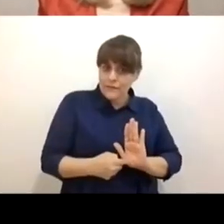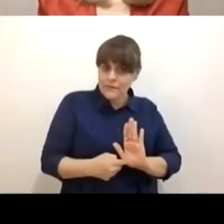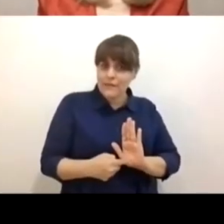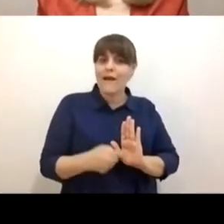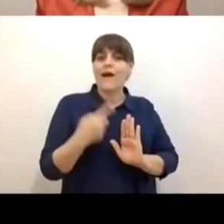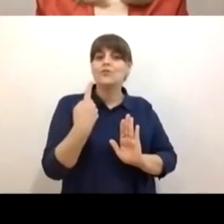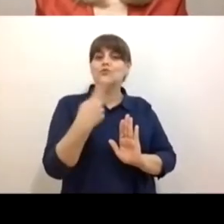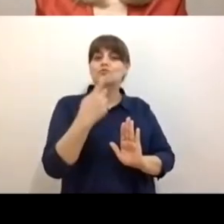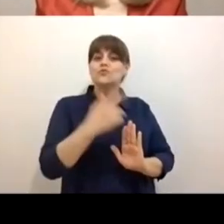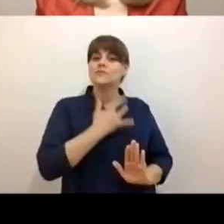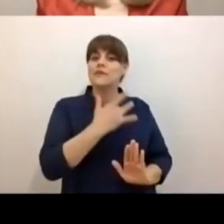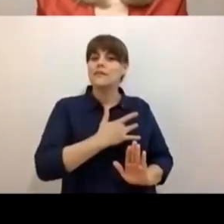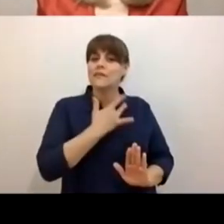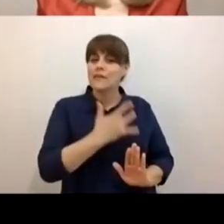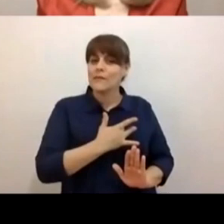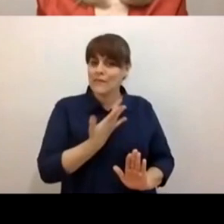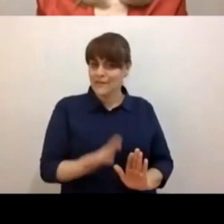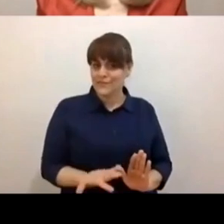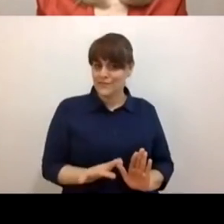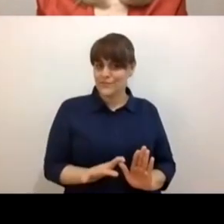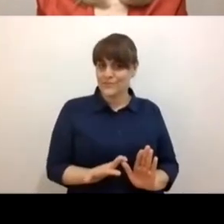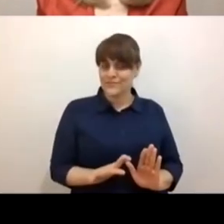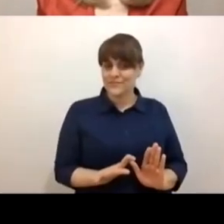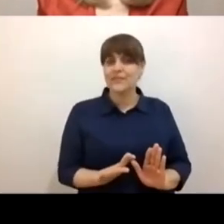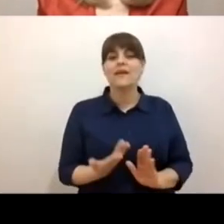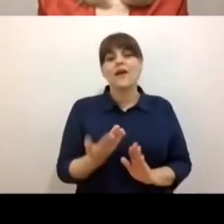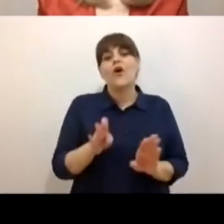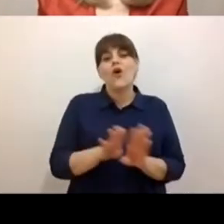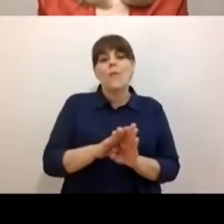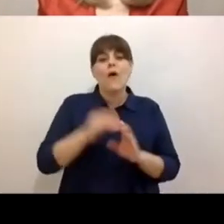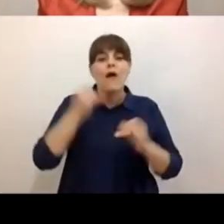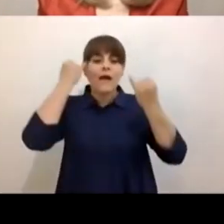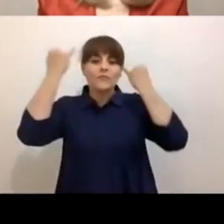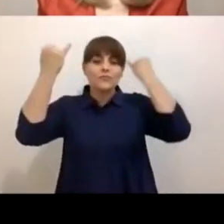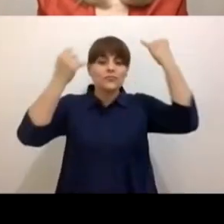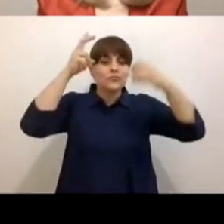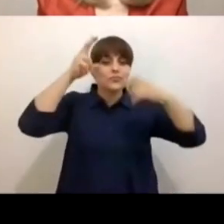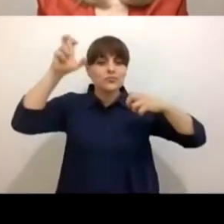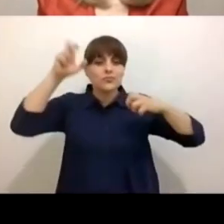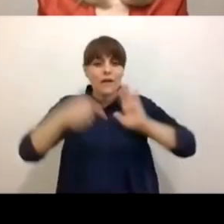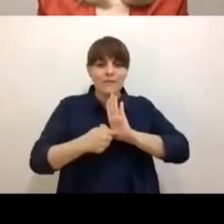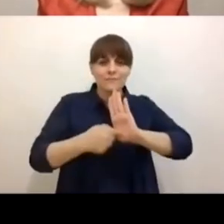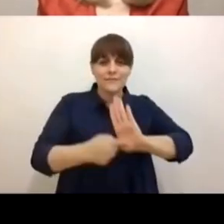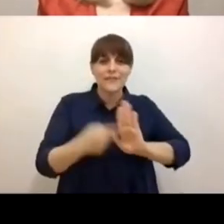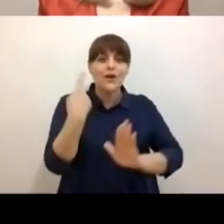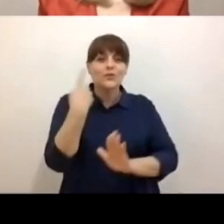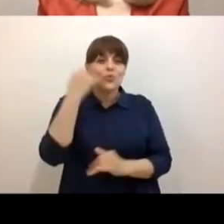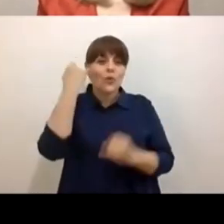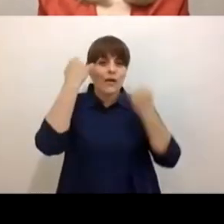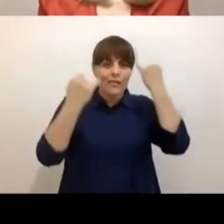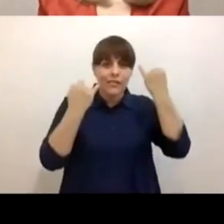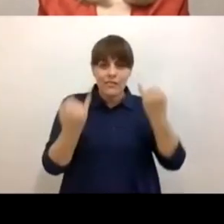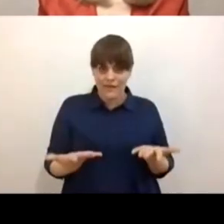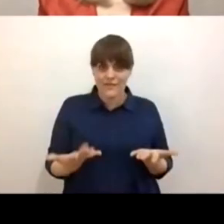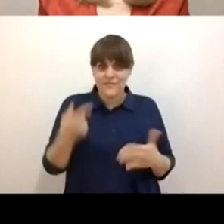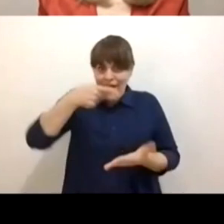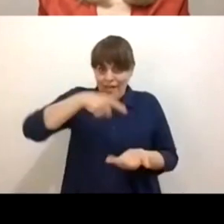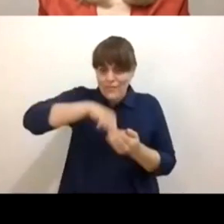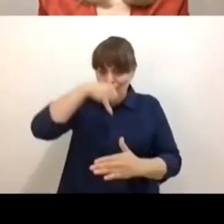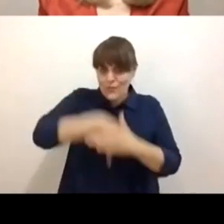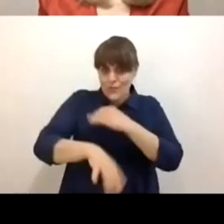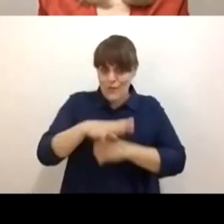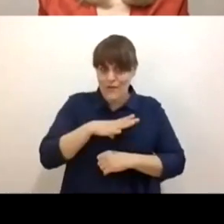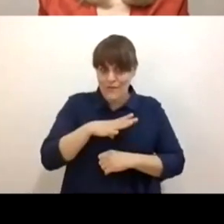a su sufrimiento a través de las fantasías. Acompañar el duelo es también mediar el resurgir de la experiencia,